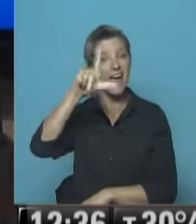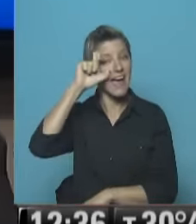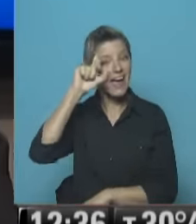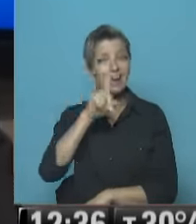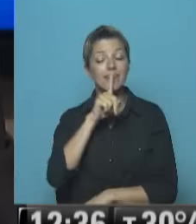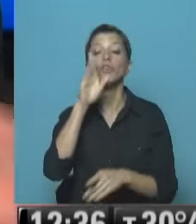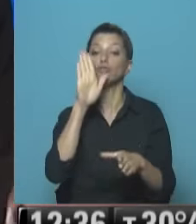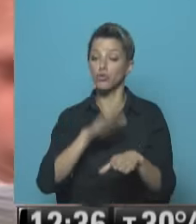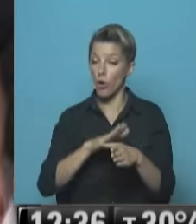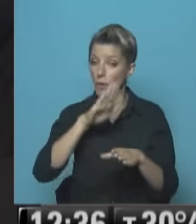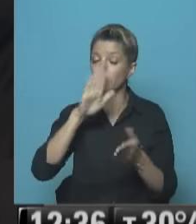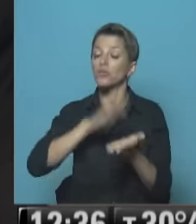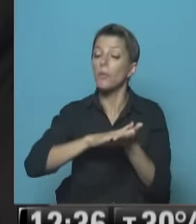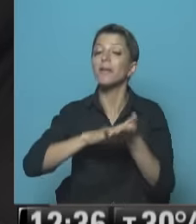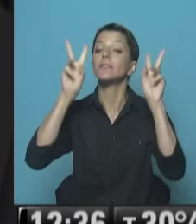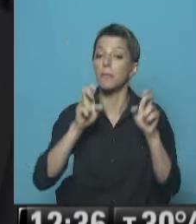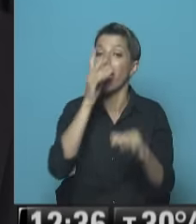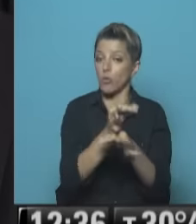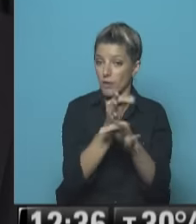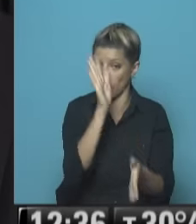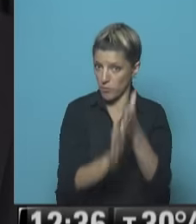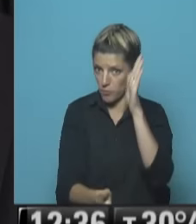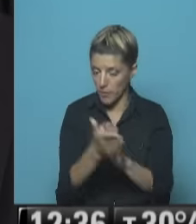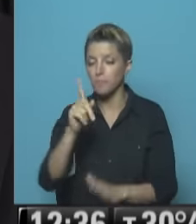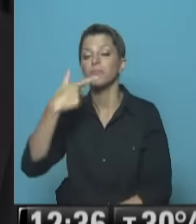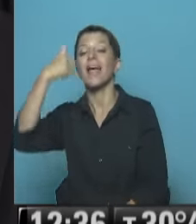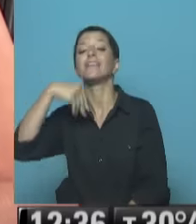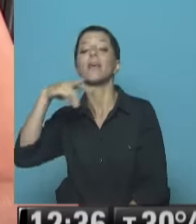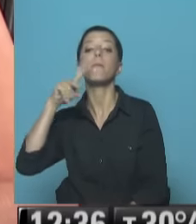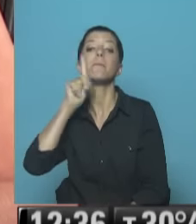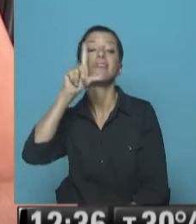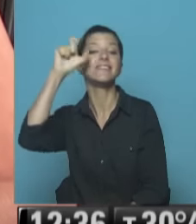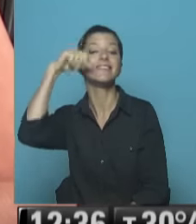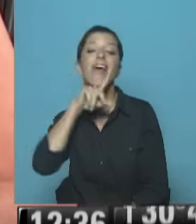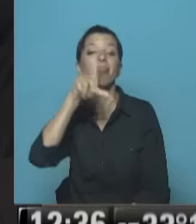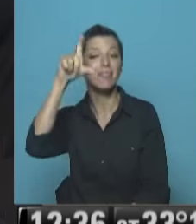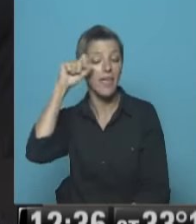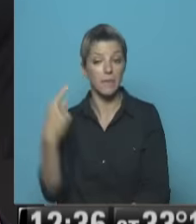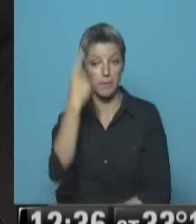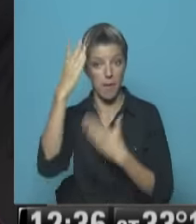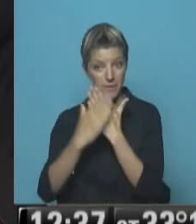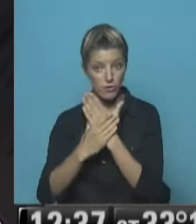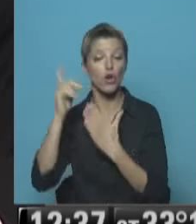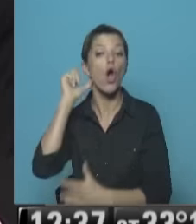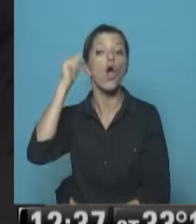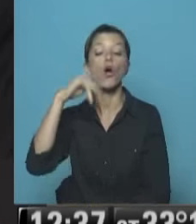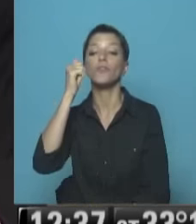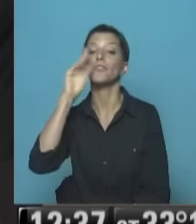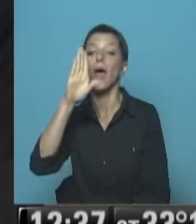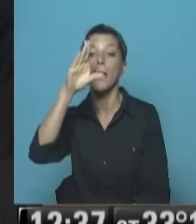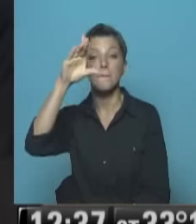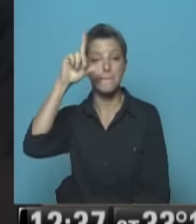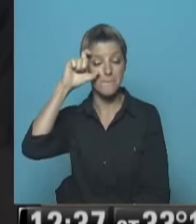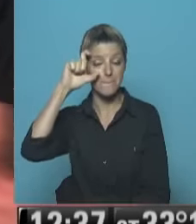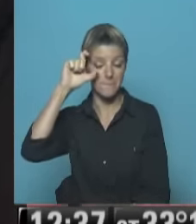de la educación En San Vicente de las Granadinas, esta semana hubo elecciones Y el primer ministro Ralf González consolida su